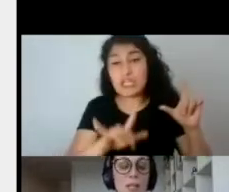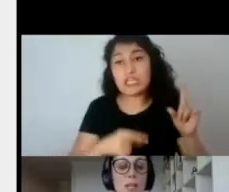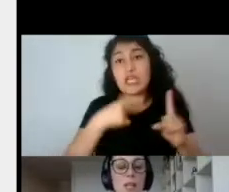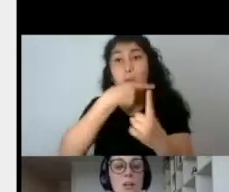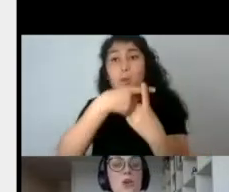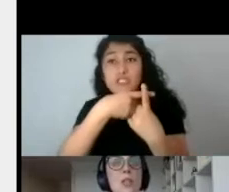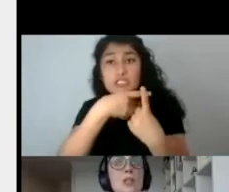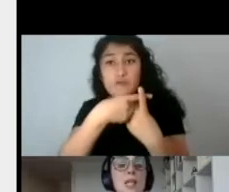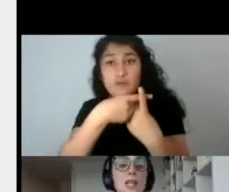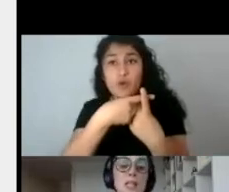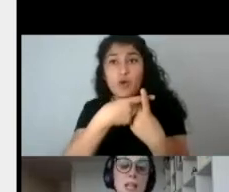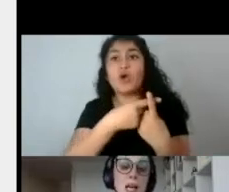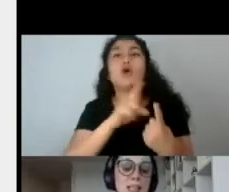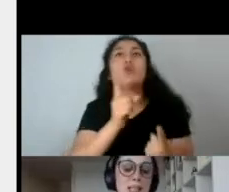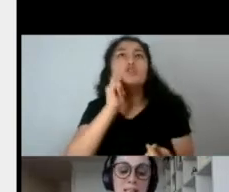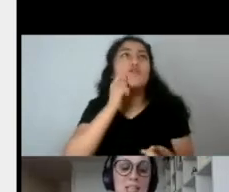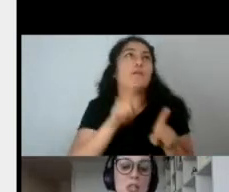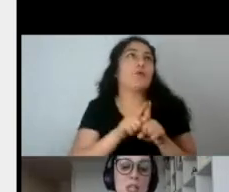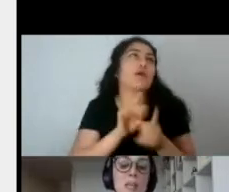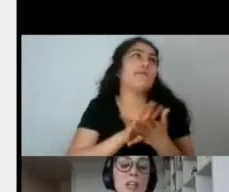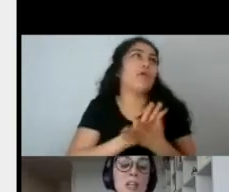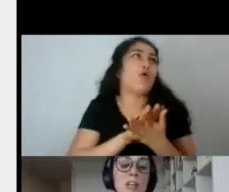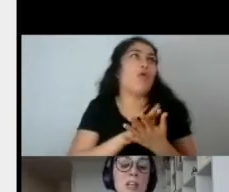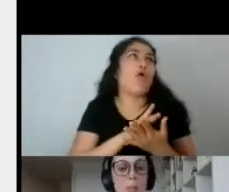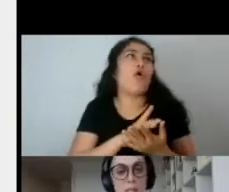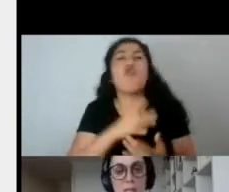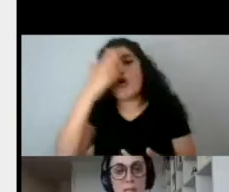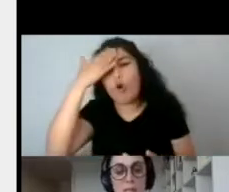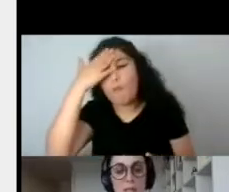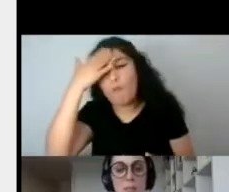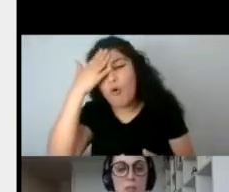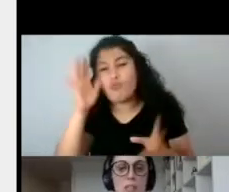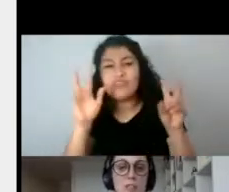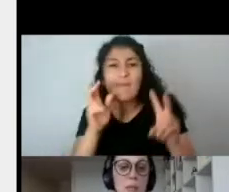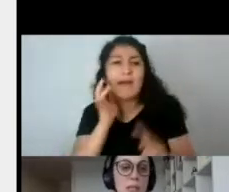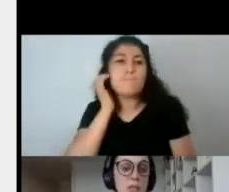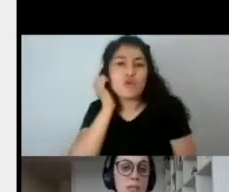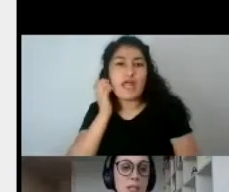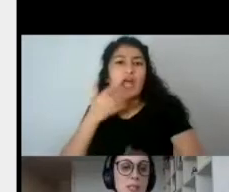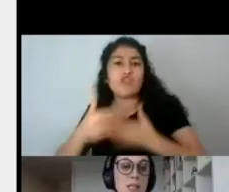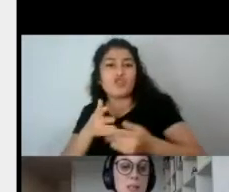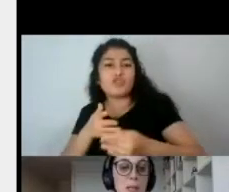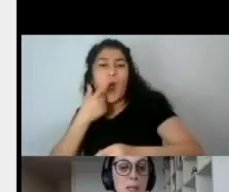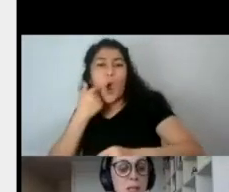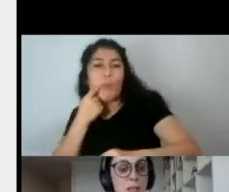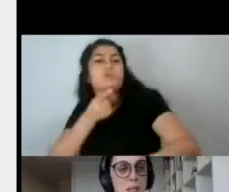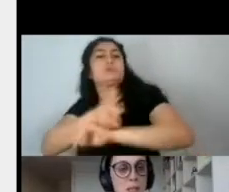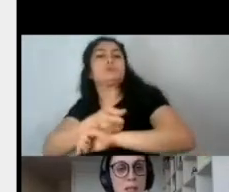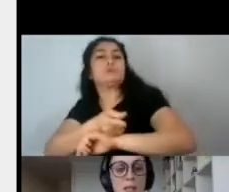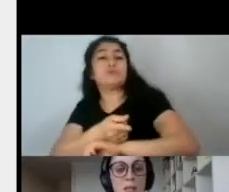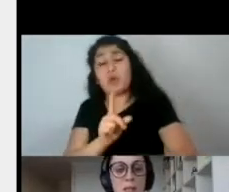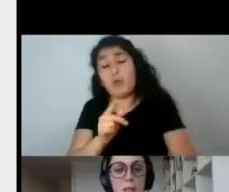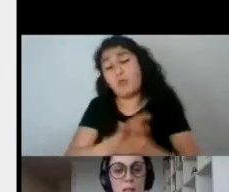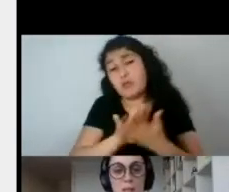estén no asociadas tradicionalmente a lo femenino patriarcal. Es decir, personajes femeninos que sean independientes,